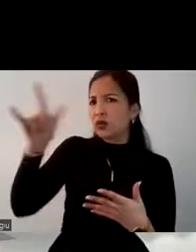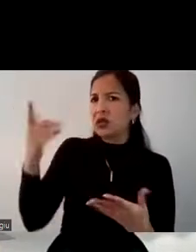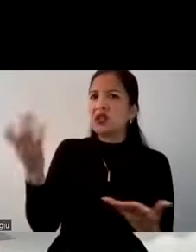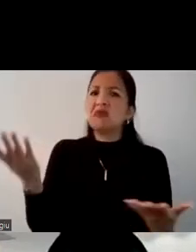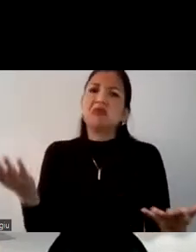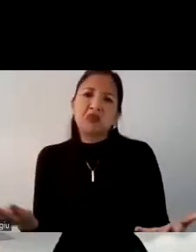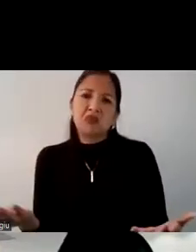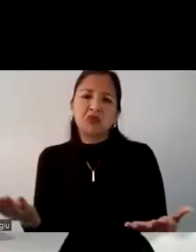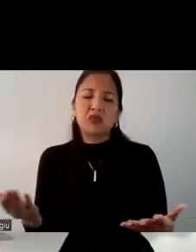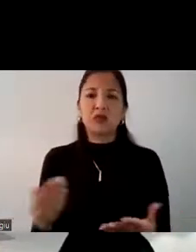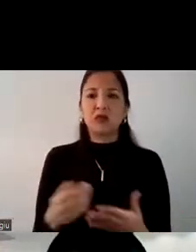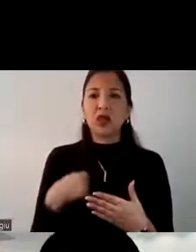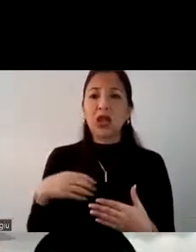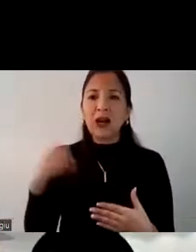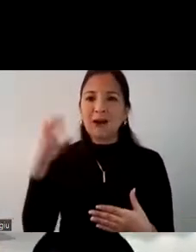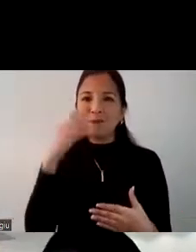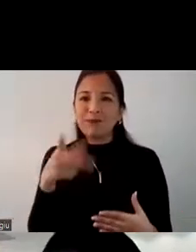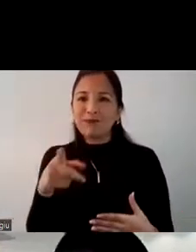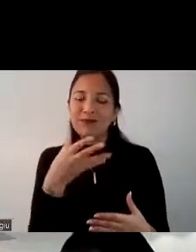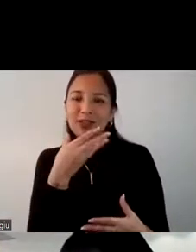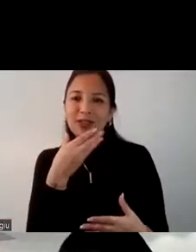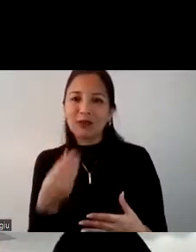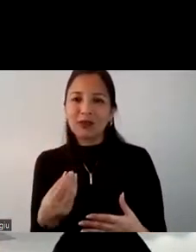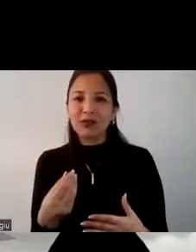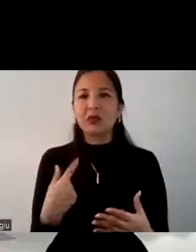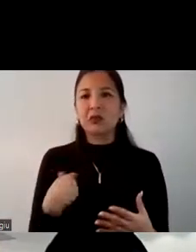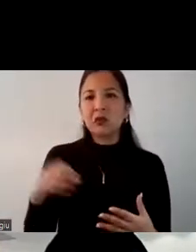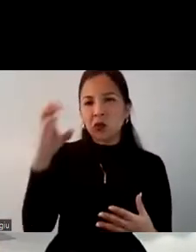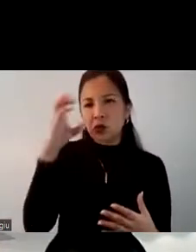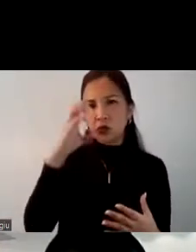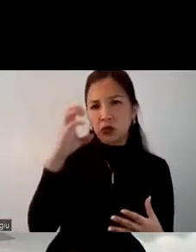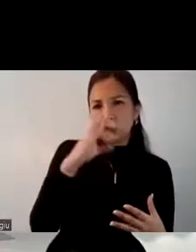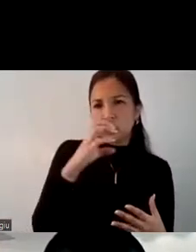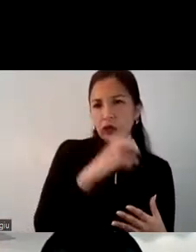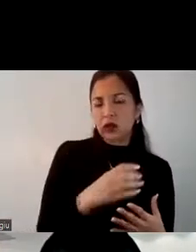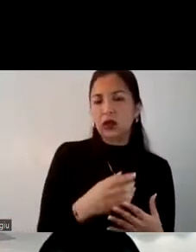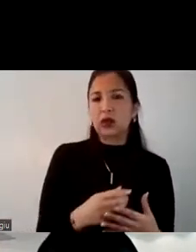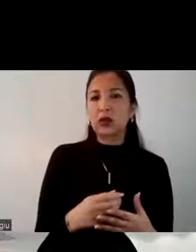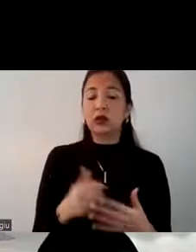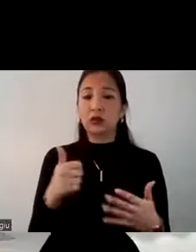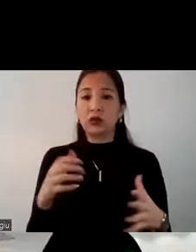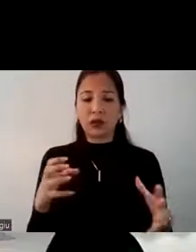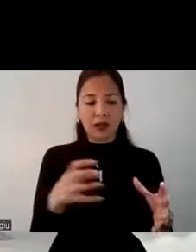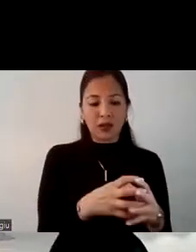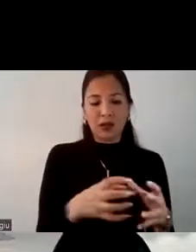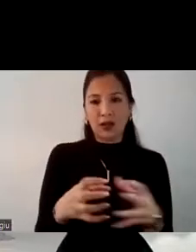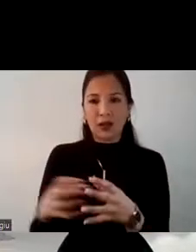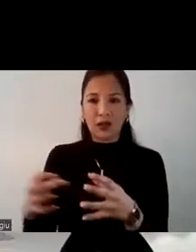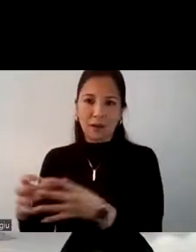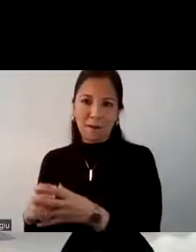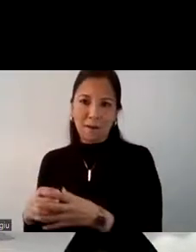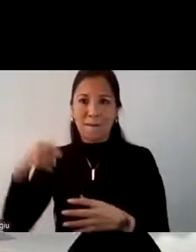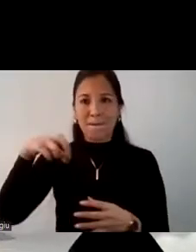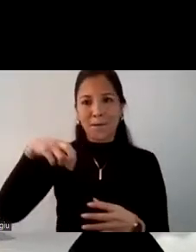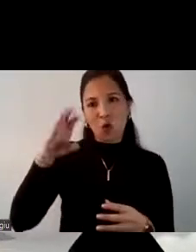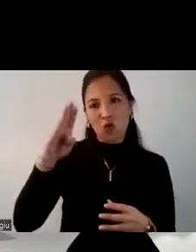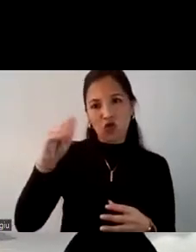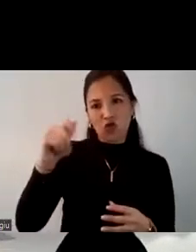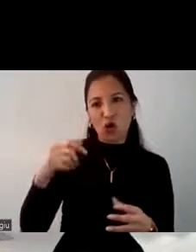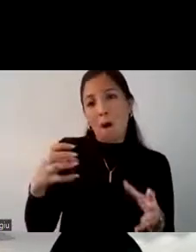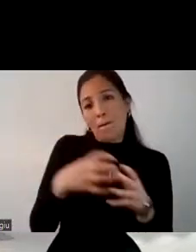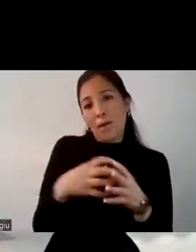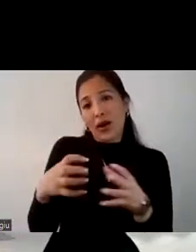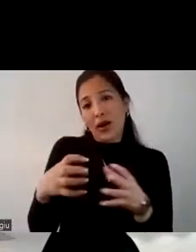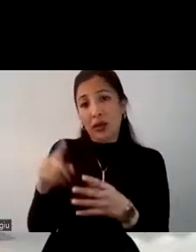ver qué actividades les gustaría realizar, qué es lo que ellos están buscando y así poder armar paquetes y promociones. Y si bien es cierto,